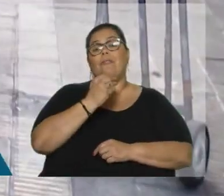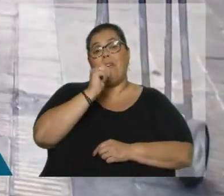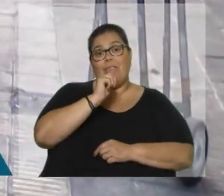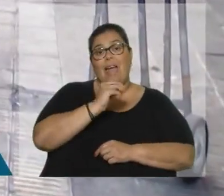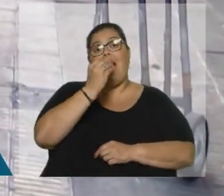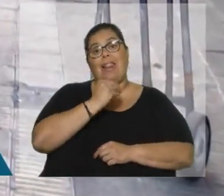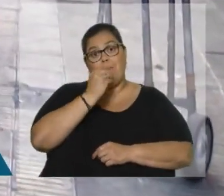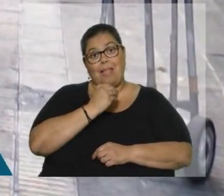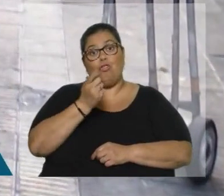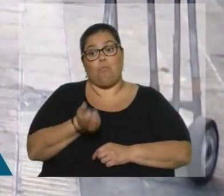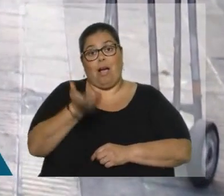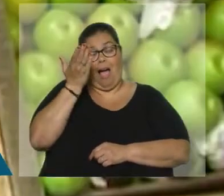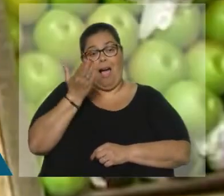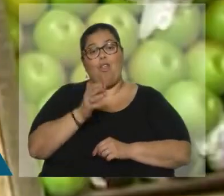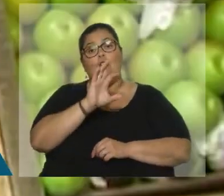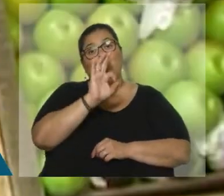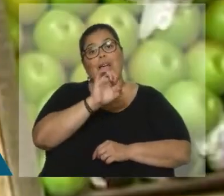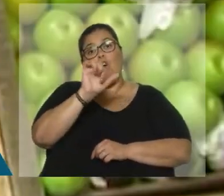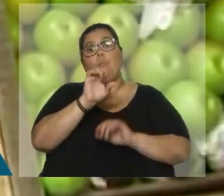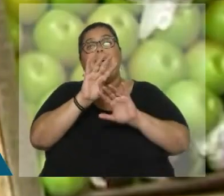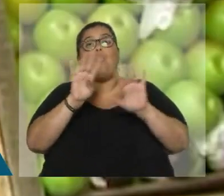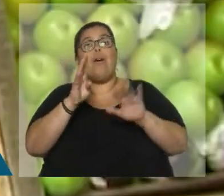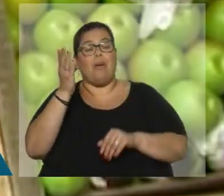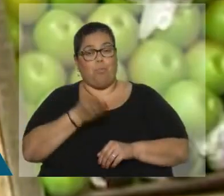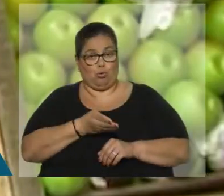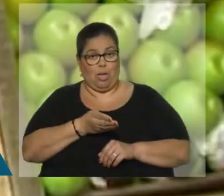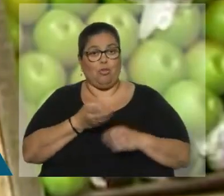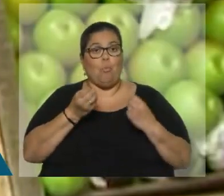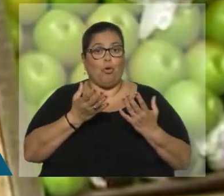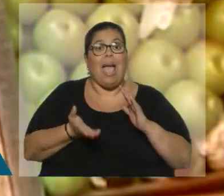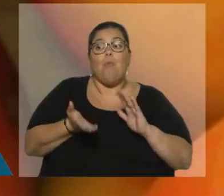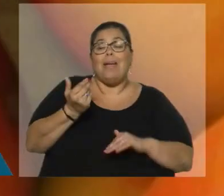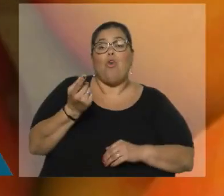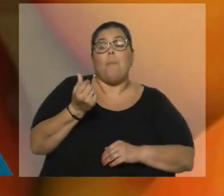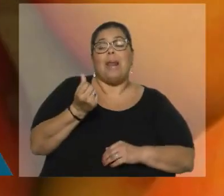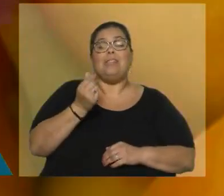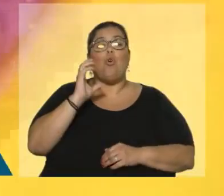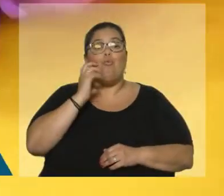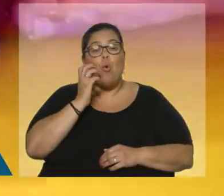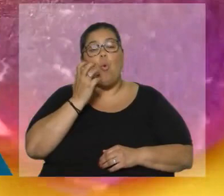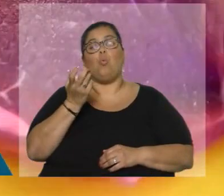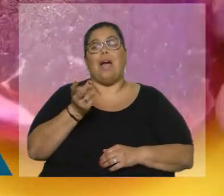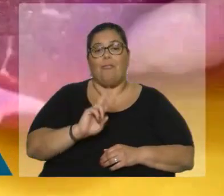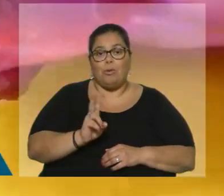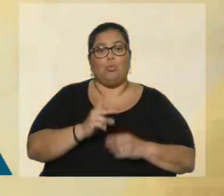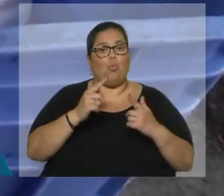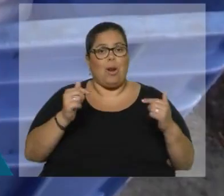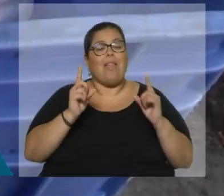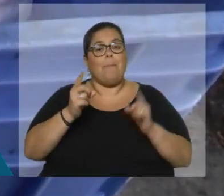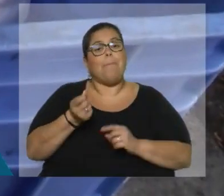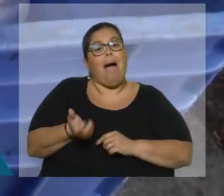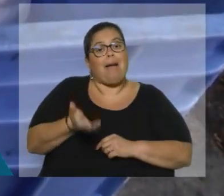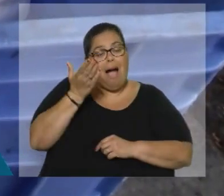encareció 0,9%, se explica principalmente por los aumentos en frutas, hortalizas y legumbres. También se encareció la carne,